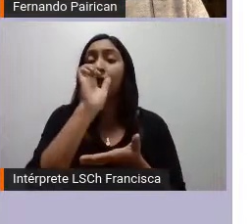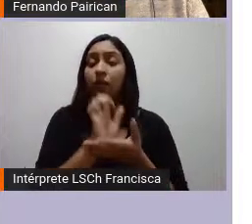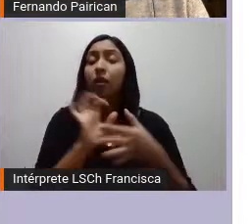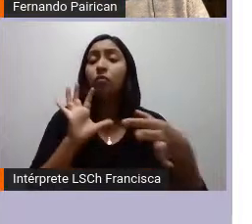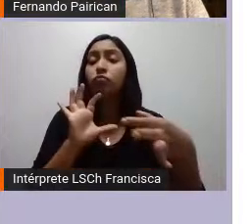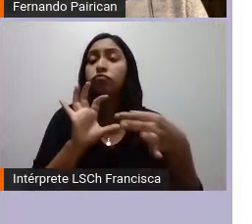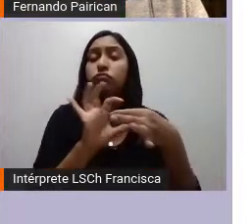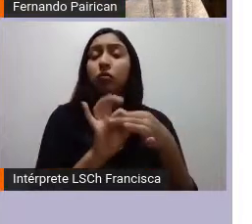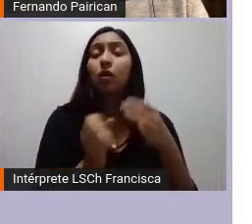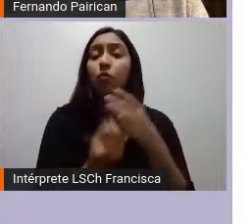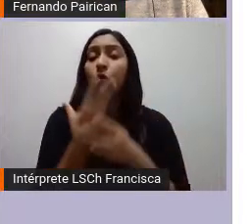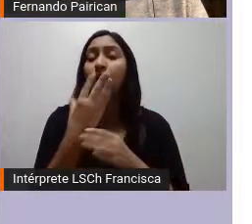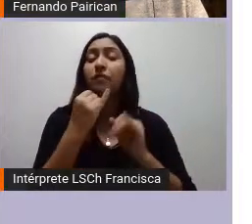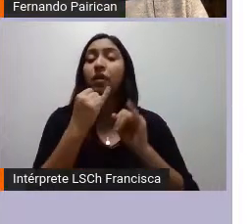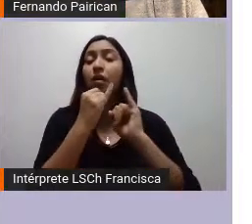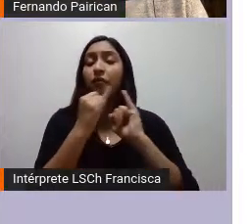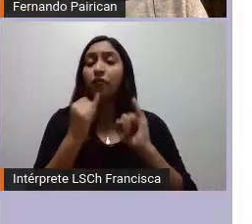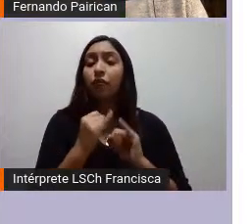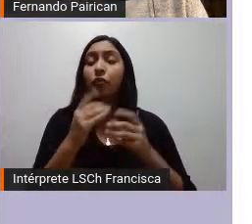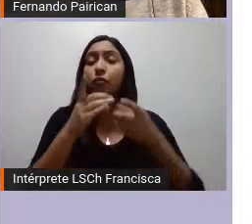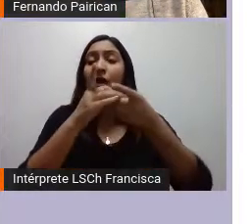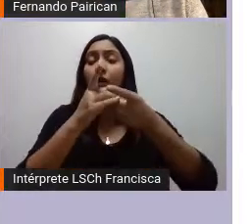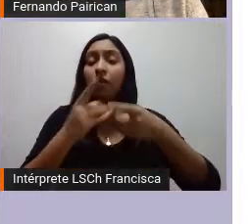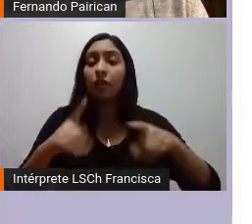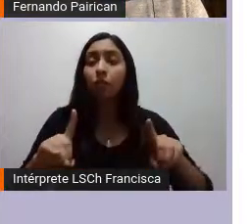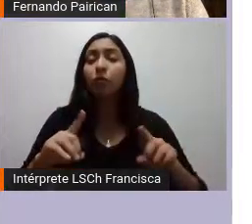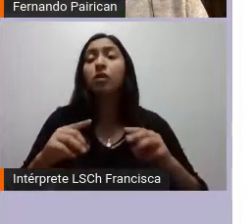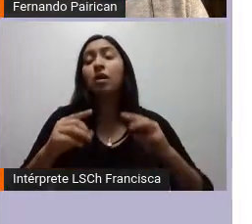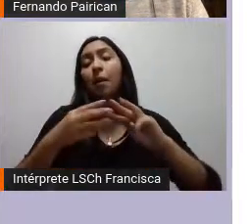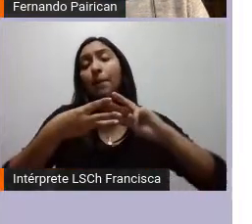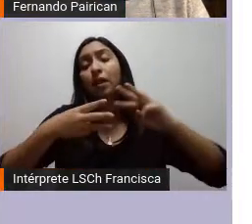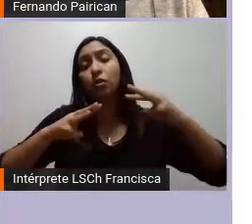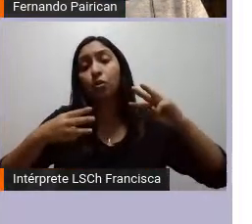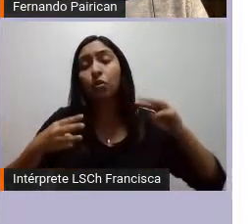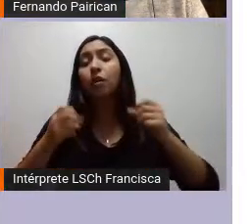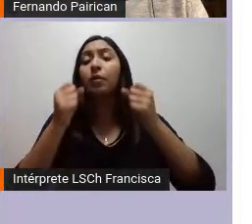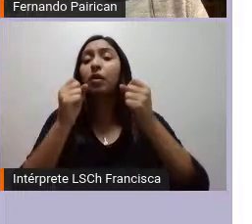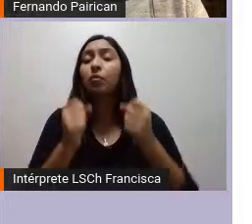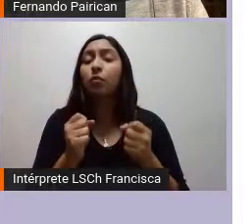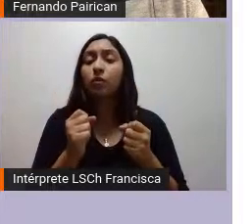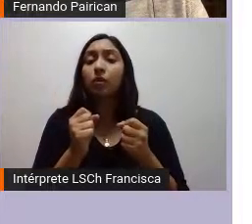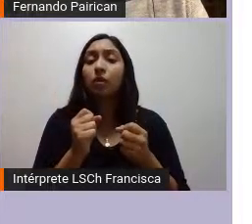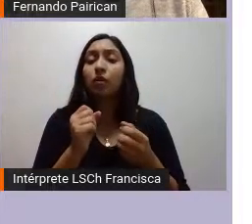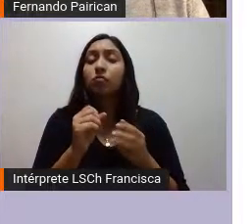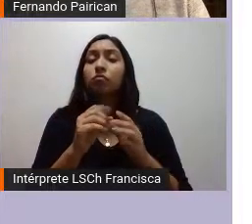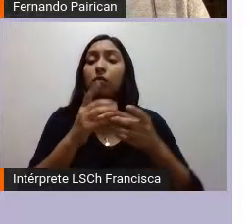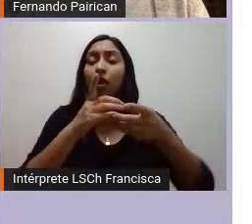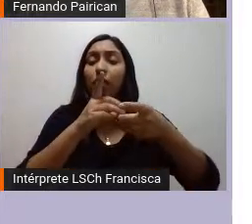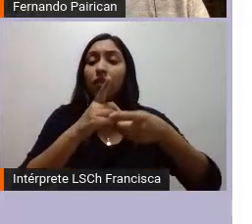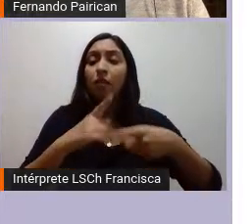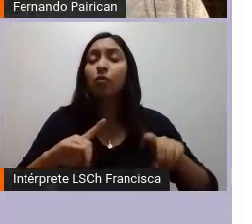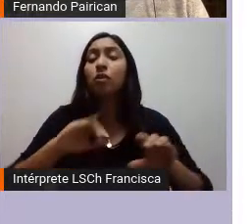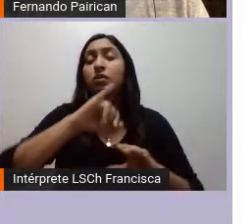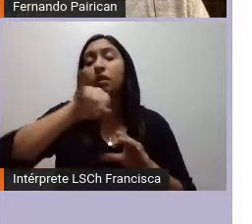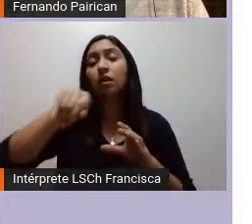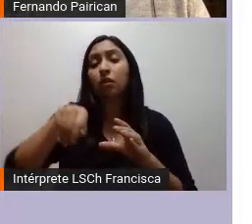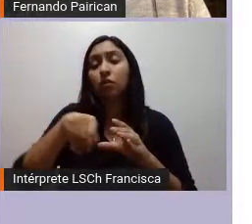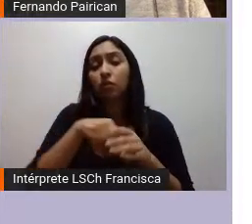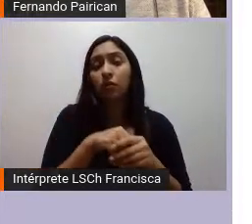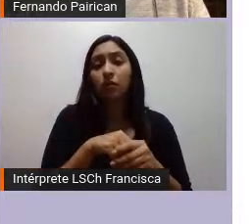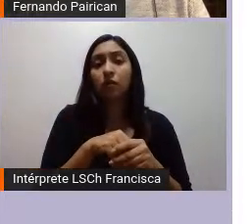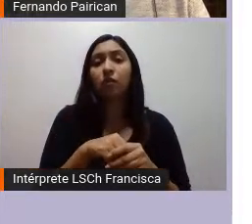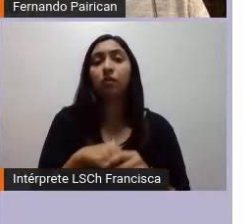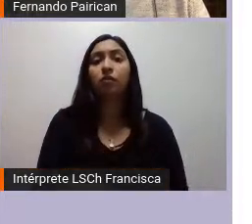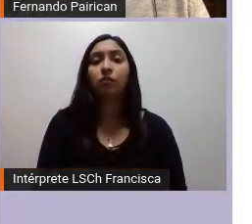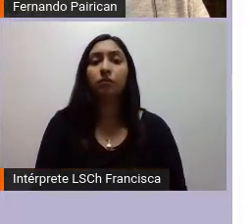democracia métodos para lograr esa democracia inclusiva a partir de la interculturalidad emancipadora y el y trofilmongén